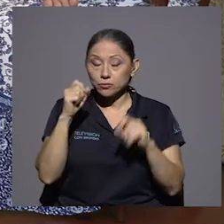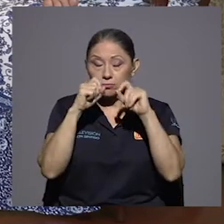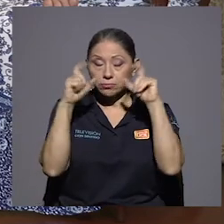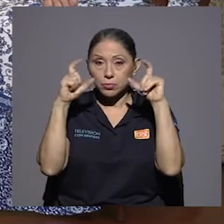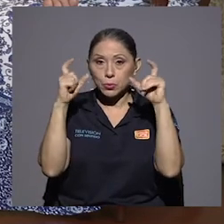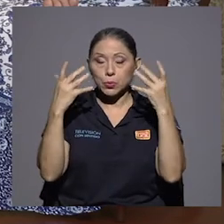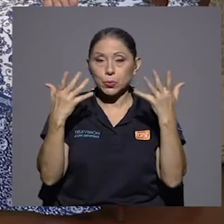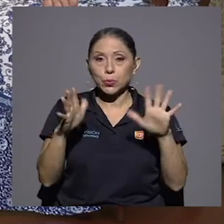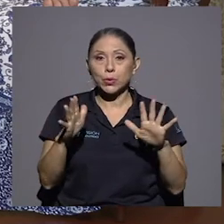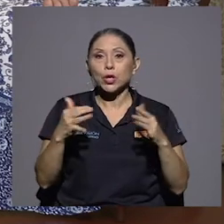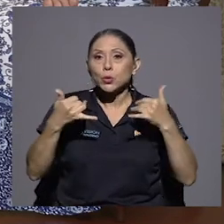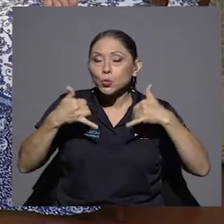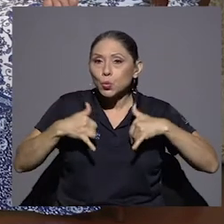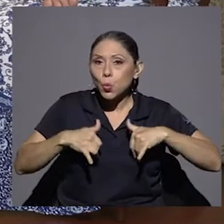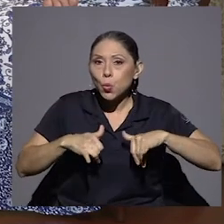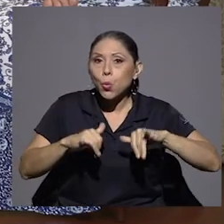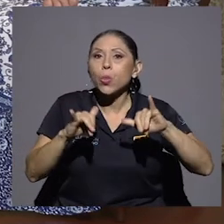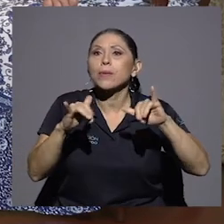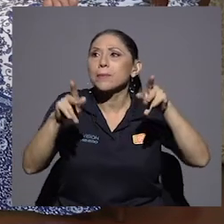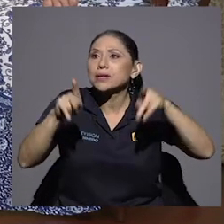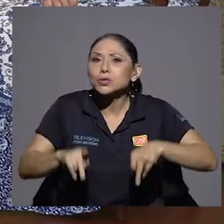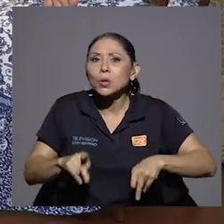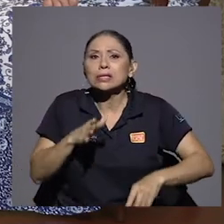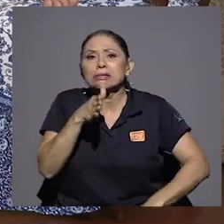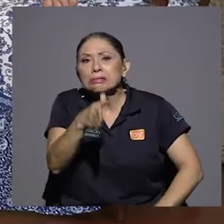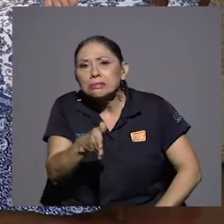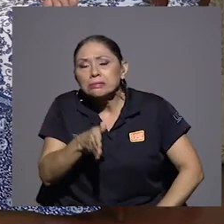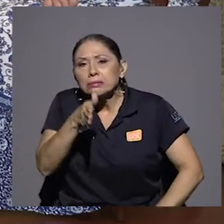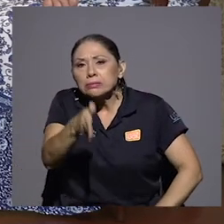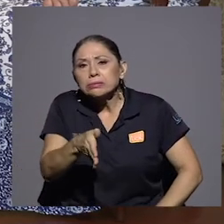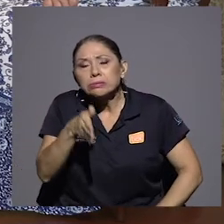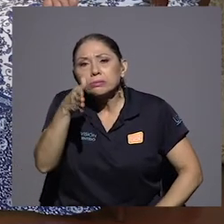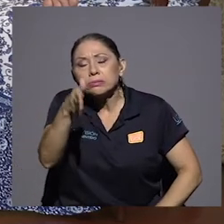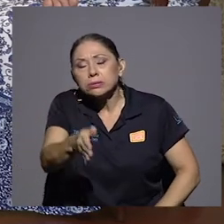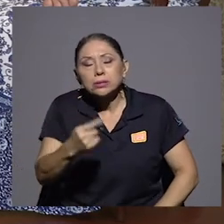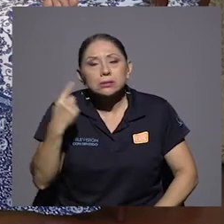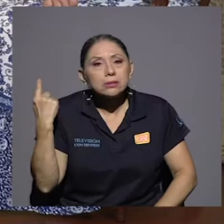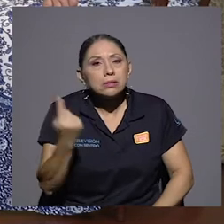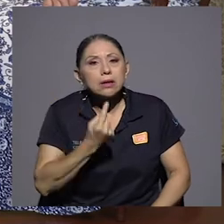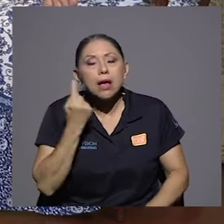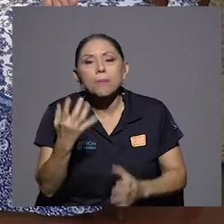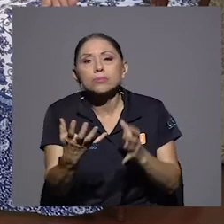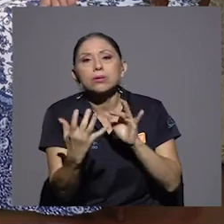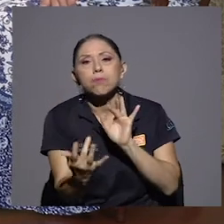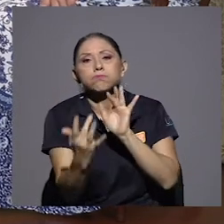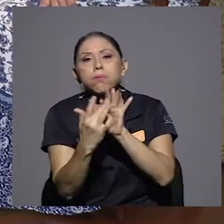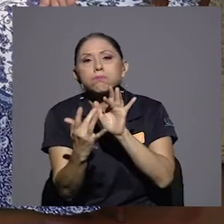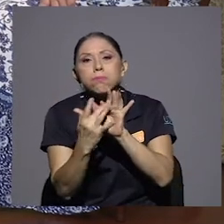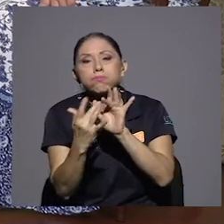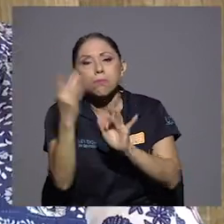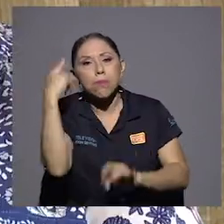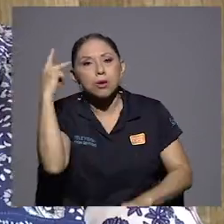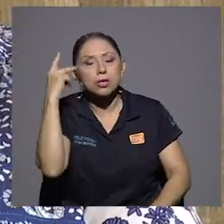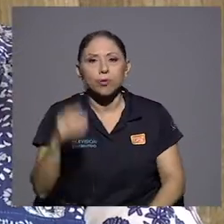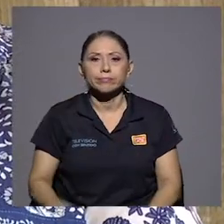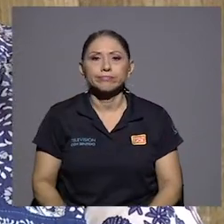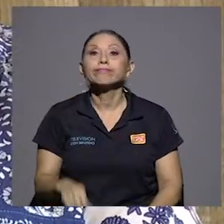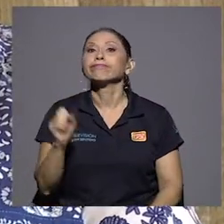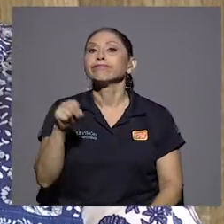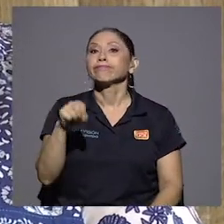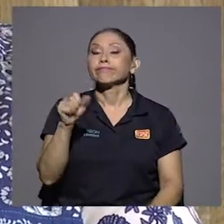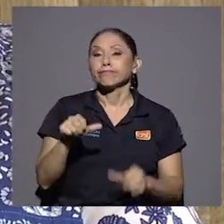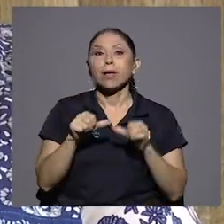Rosario que todavía le buscaban para estar en constante contacto político ah no no no él seguía